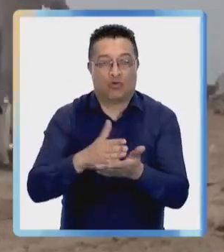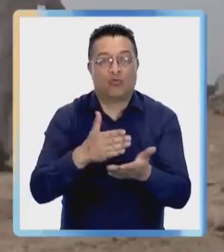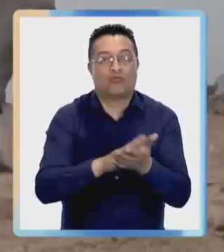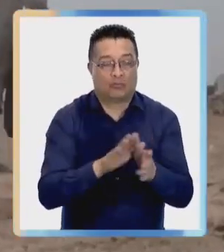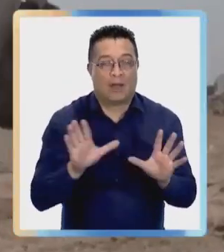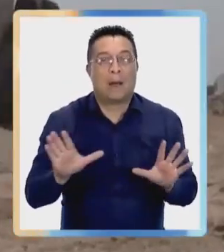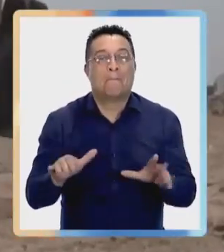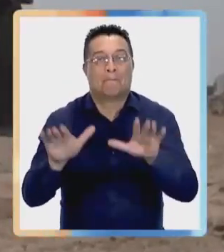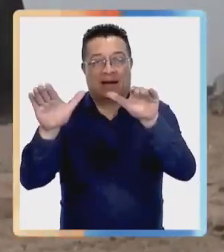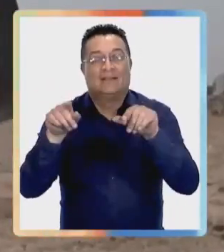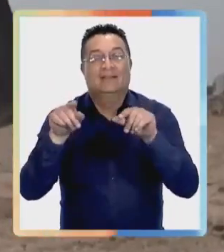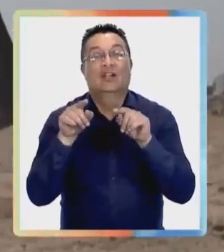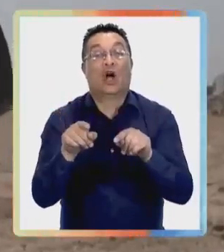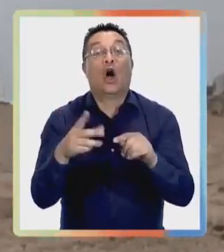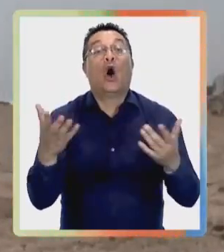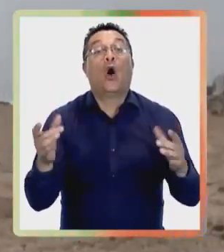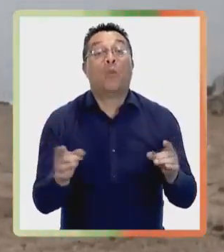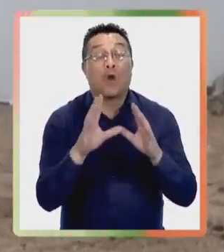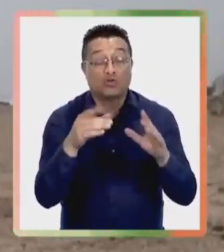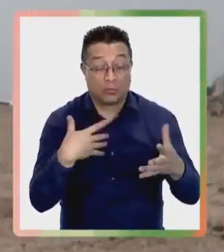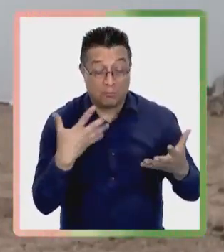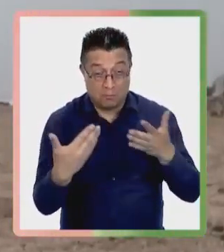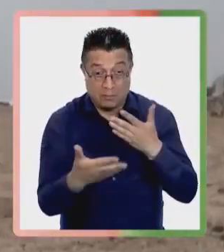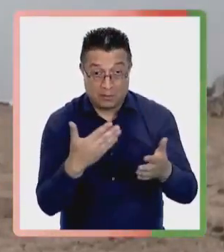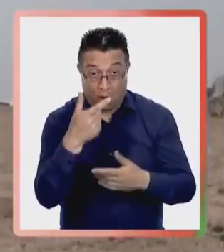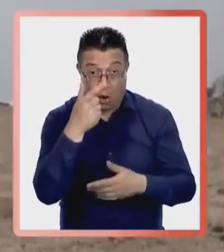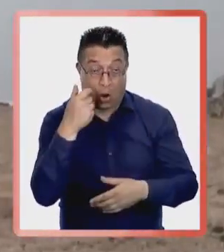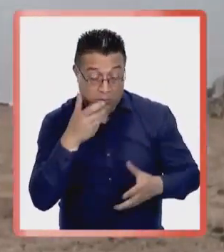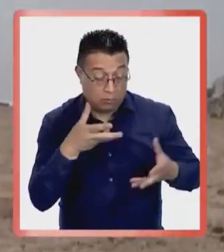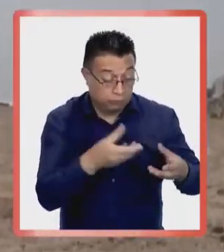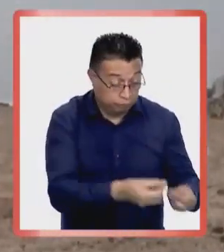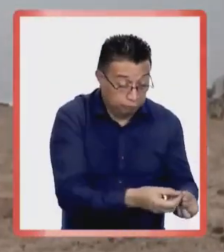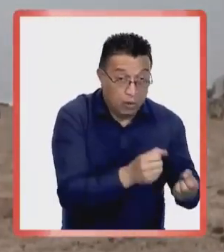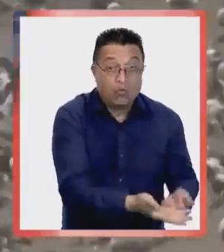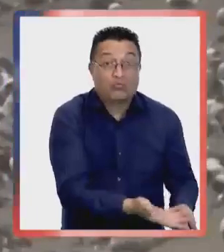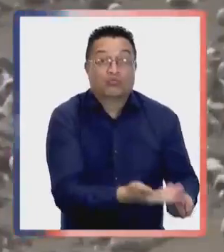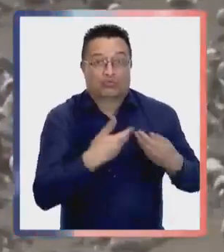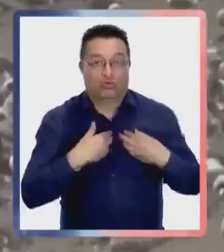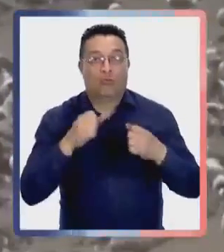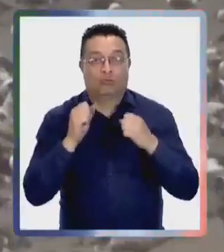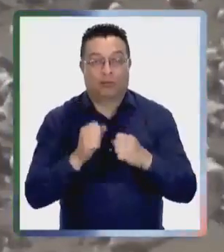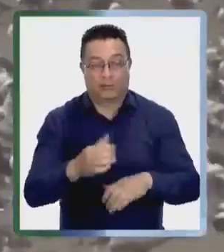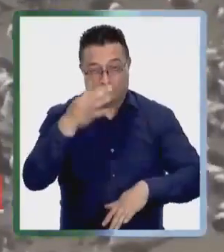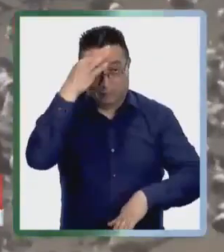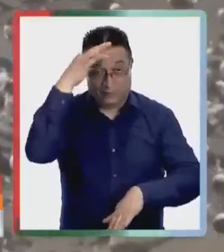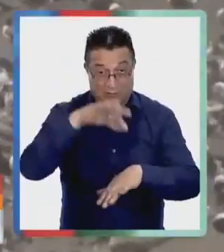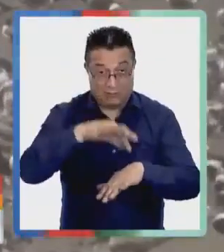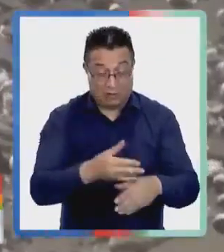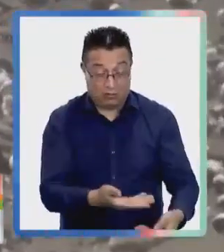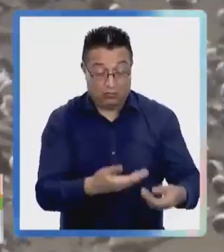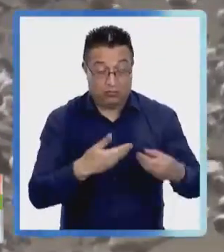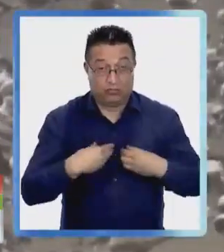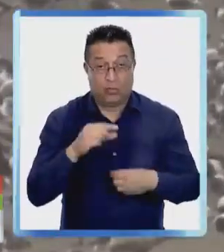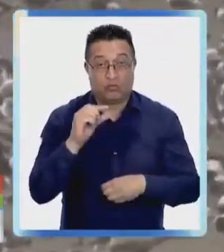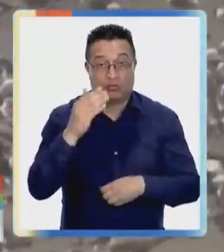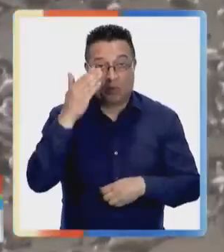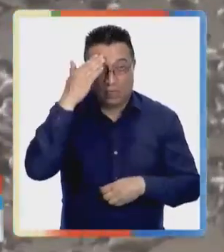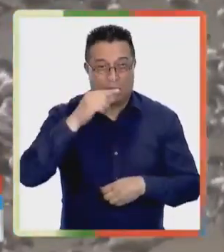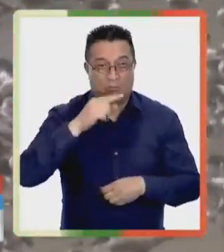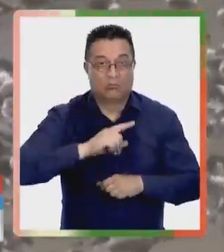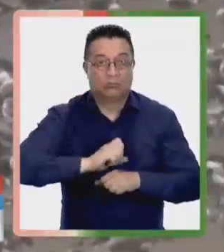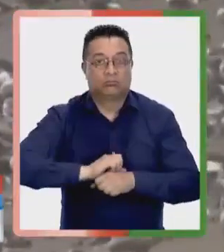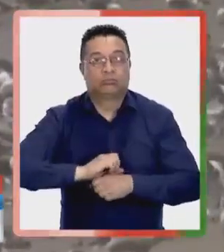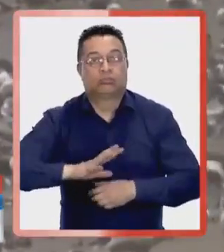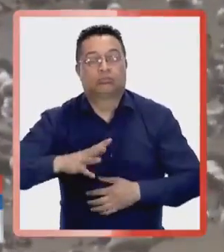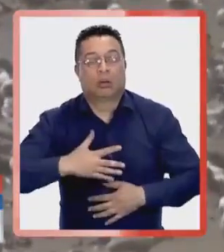La gripe aviar provoca la muerte de las aves y en caso de que una persona manipule a un ave contaminada, podría contraer el virus. La enfermedad